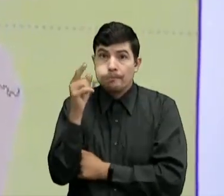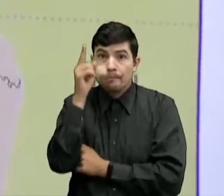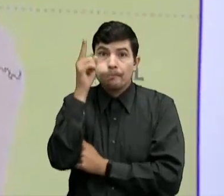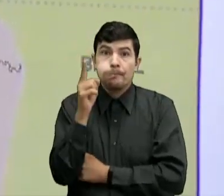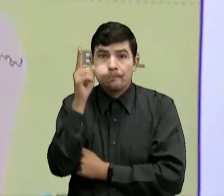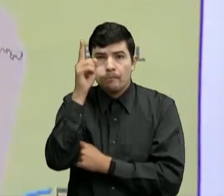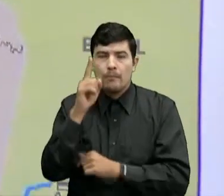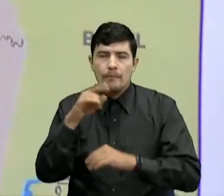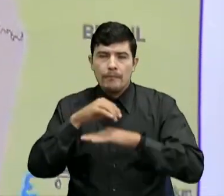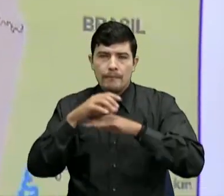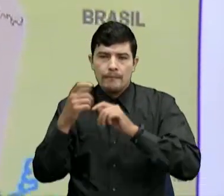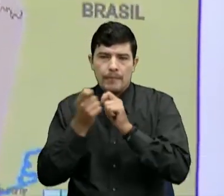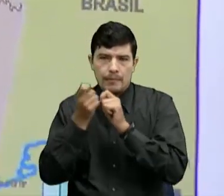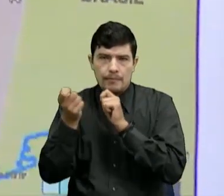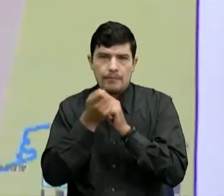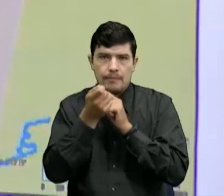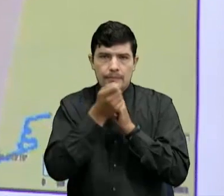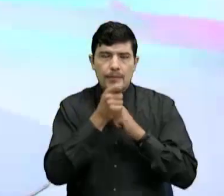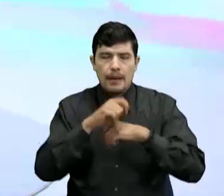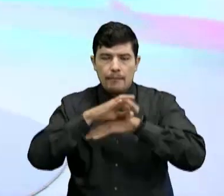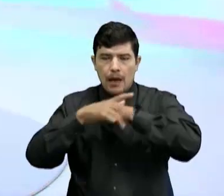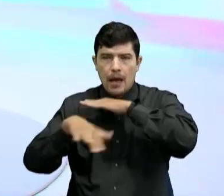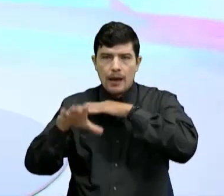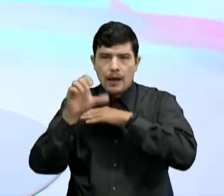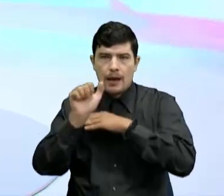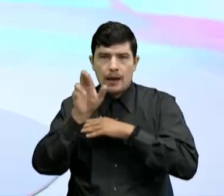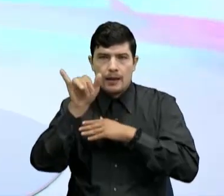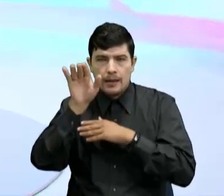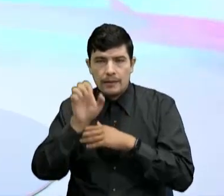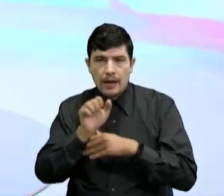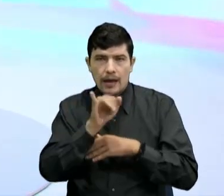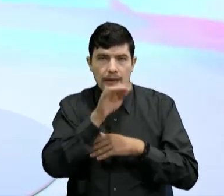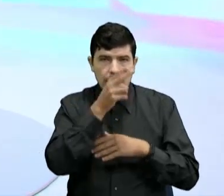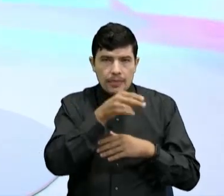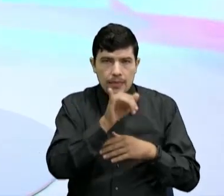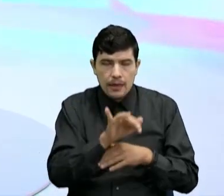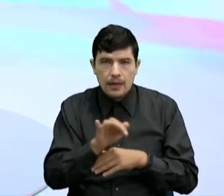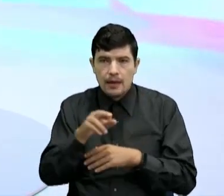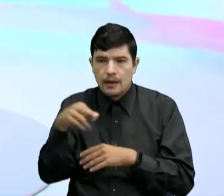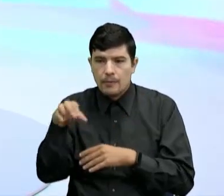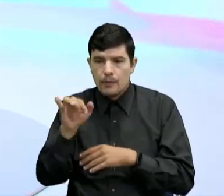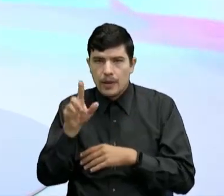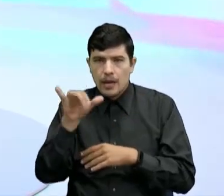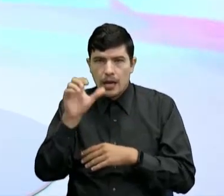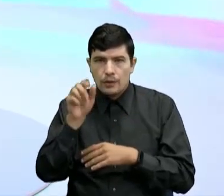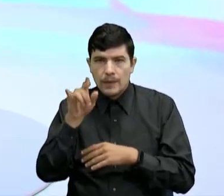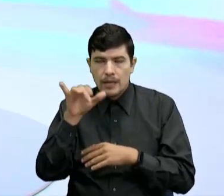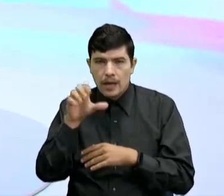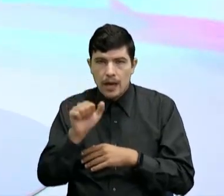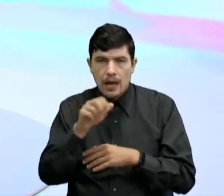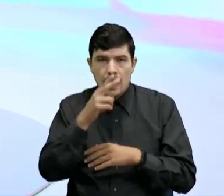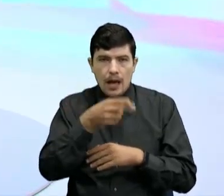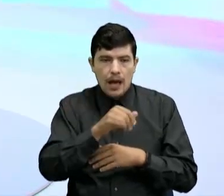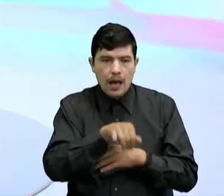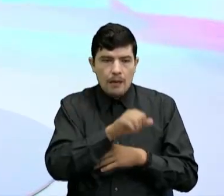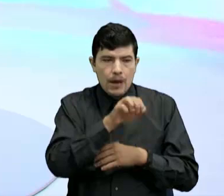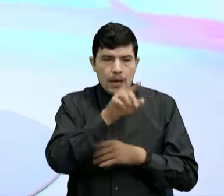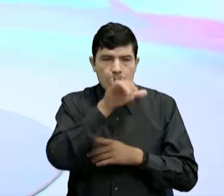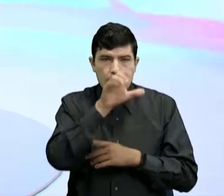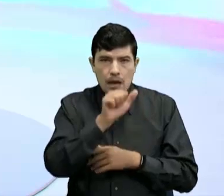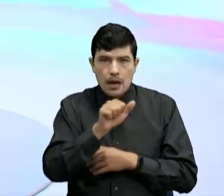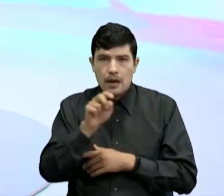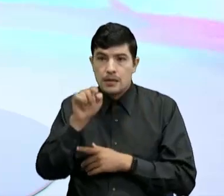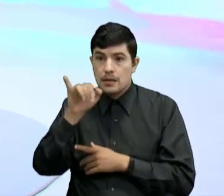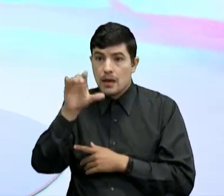los países Que limitan con Colombia En el mar Caribe Como son Haití República Dominicana Jamaica Nicaragua Costa Rica Y